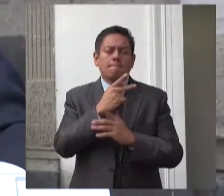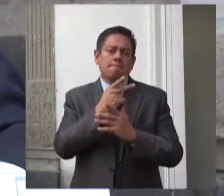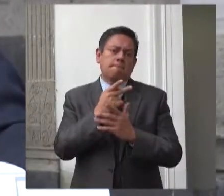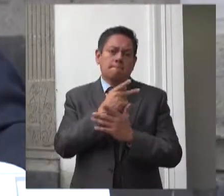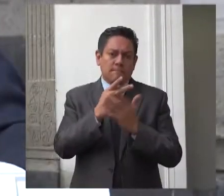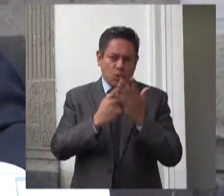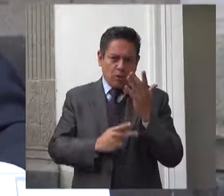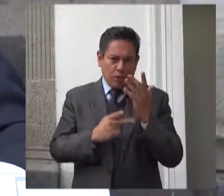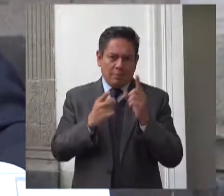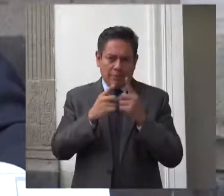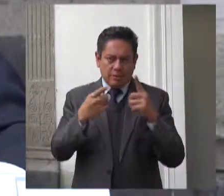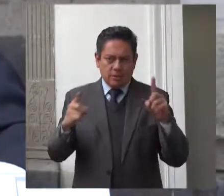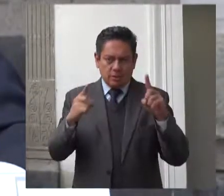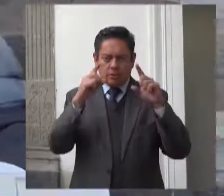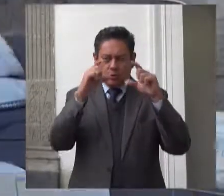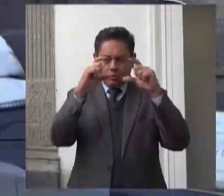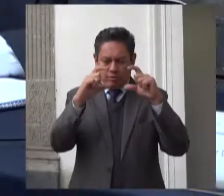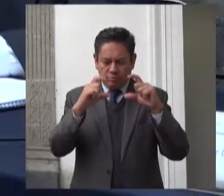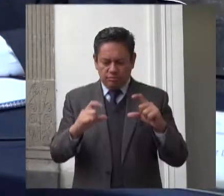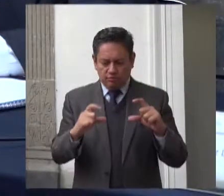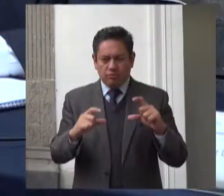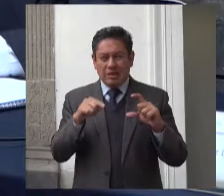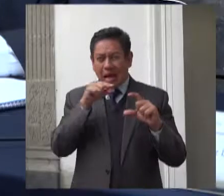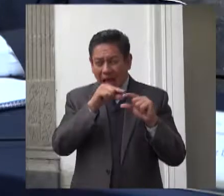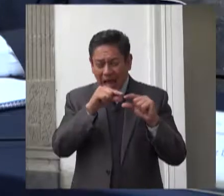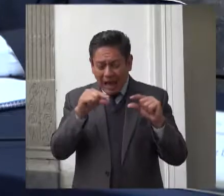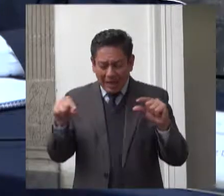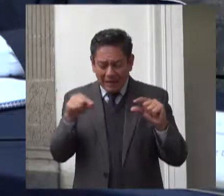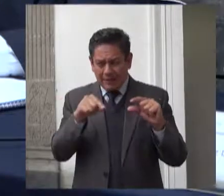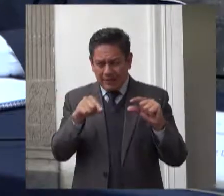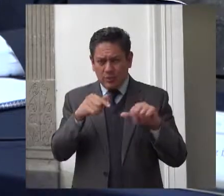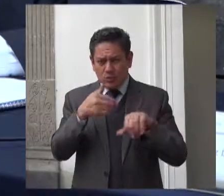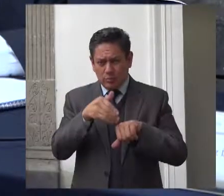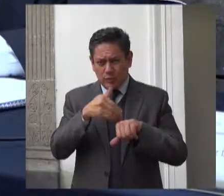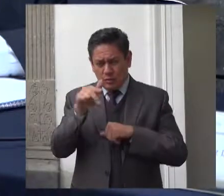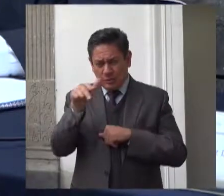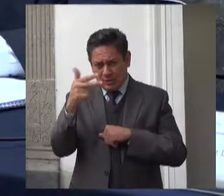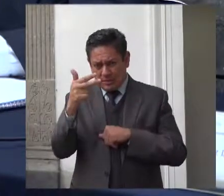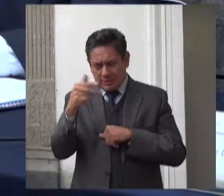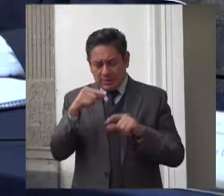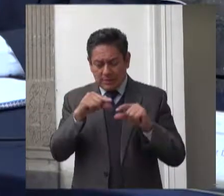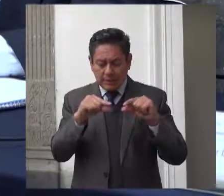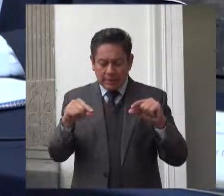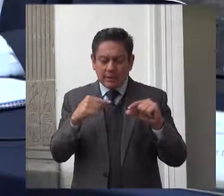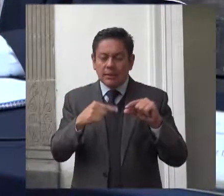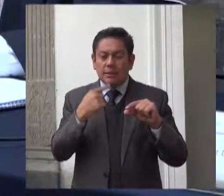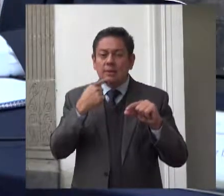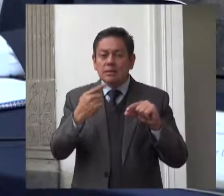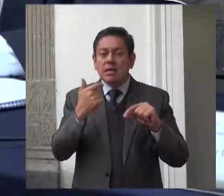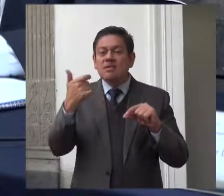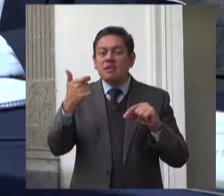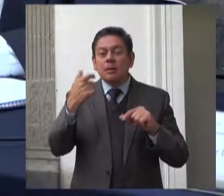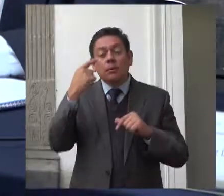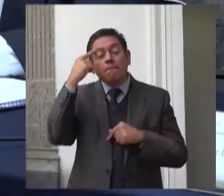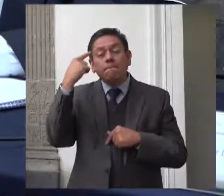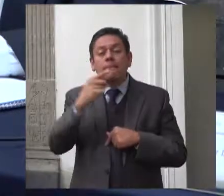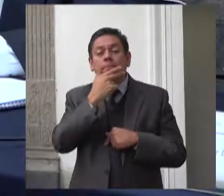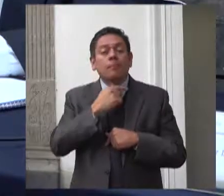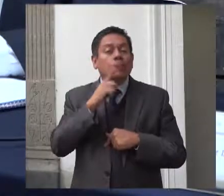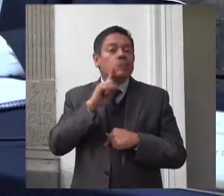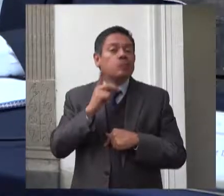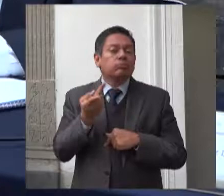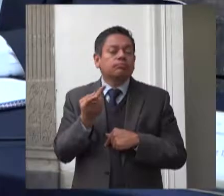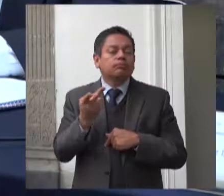anexo transversal 13, erogaciones para la igualdad entre hombres y mujeres. Lo anterior